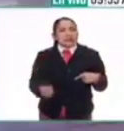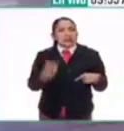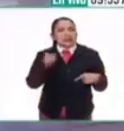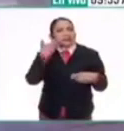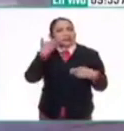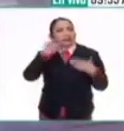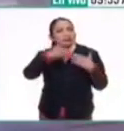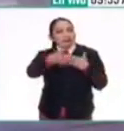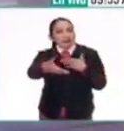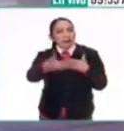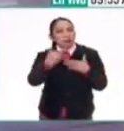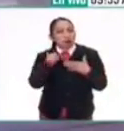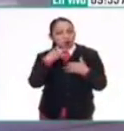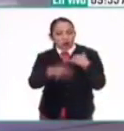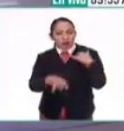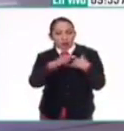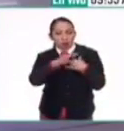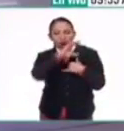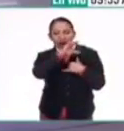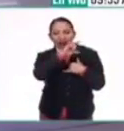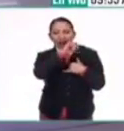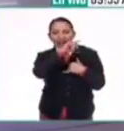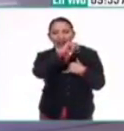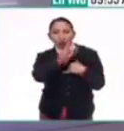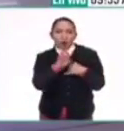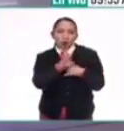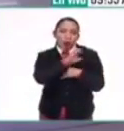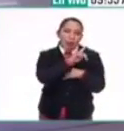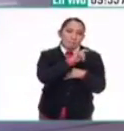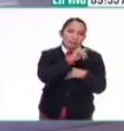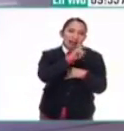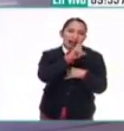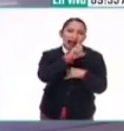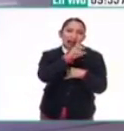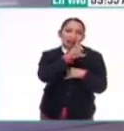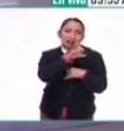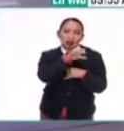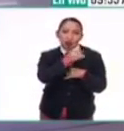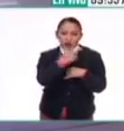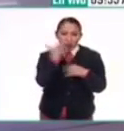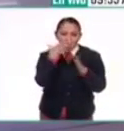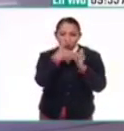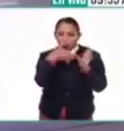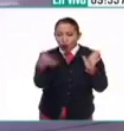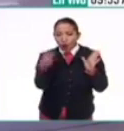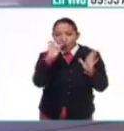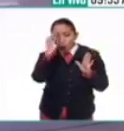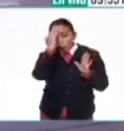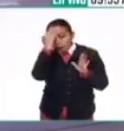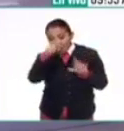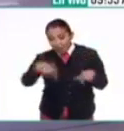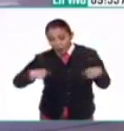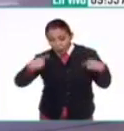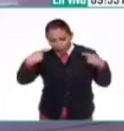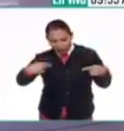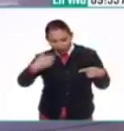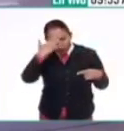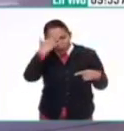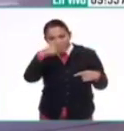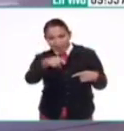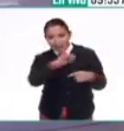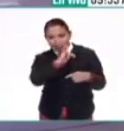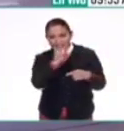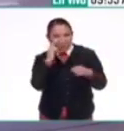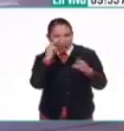periodo final, del clásico, epiclásico, y que nos llama la atención cómo sí conocían la rueda. Lo que pasa es que